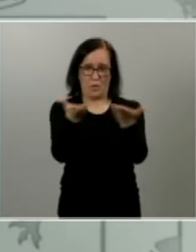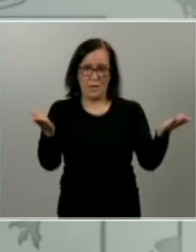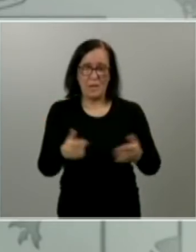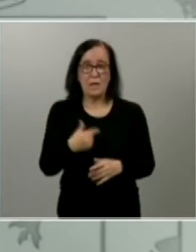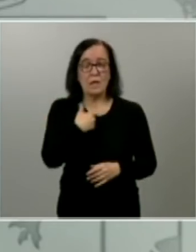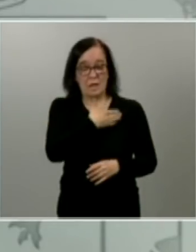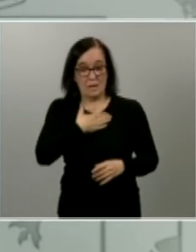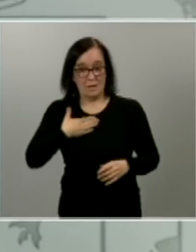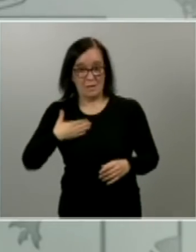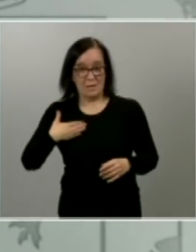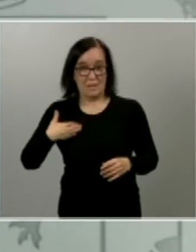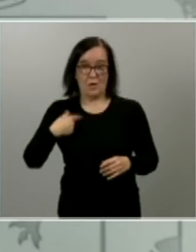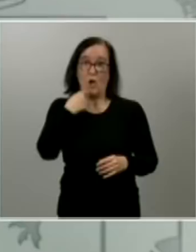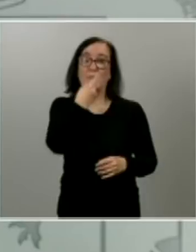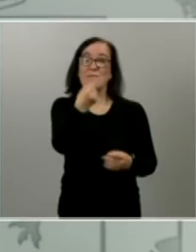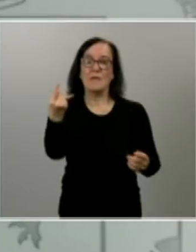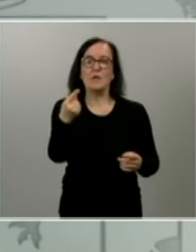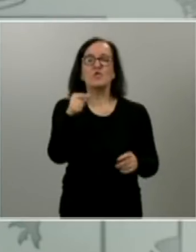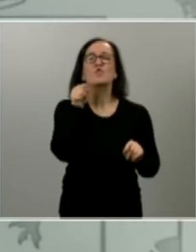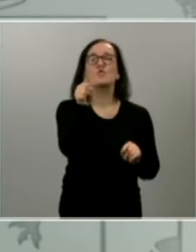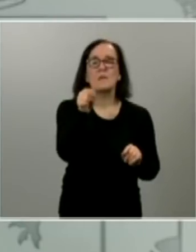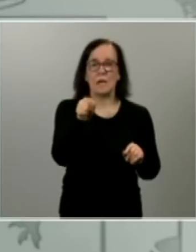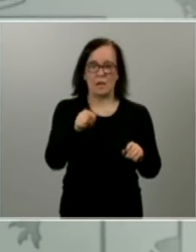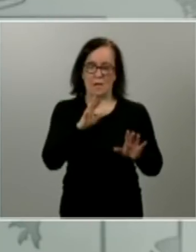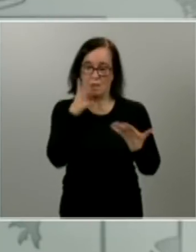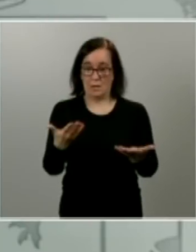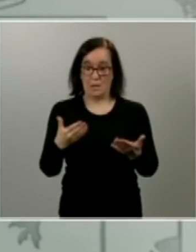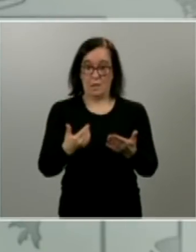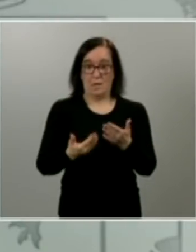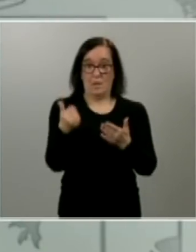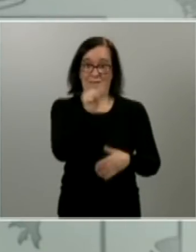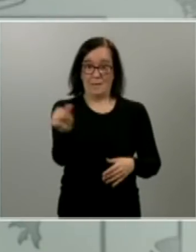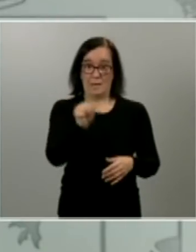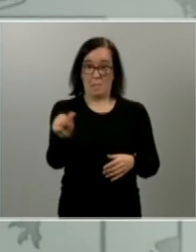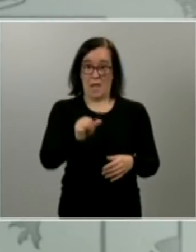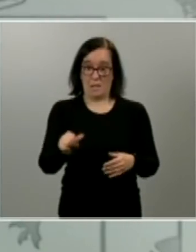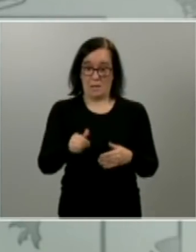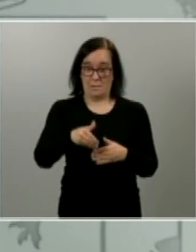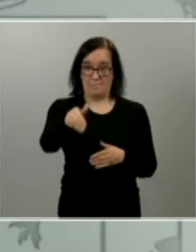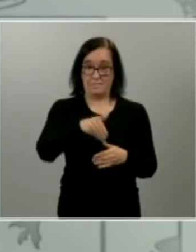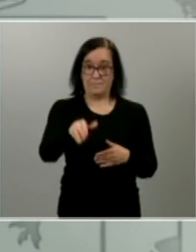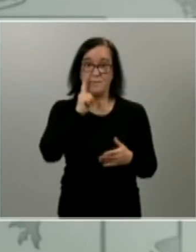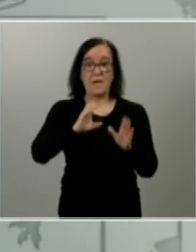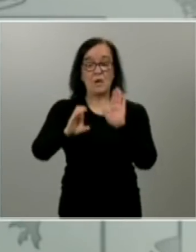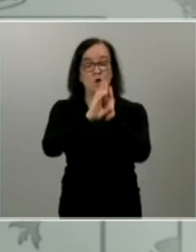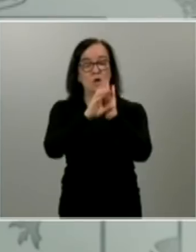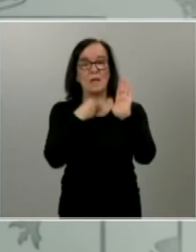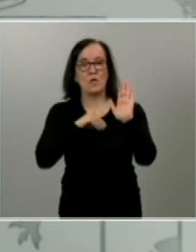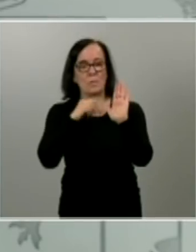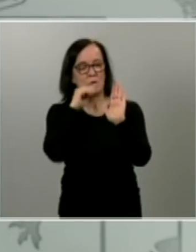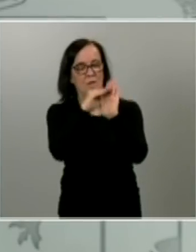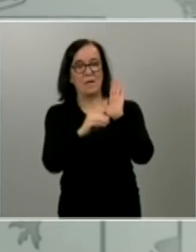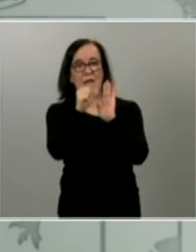permitís que os tutee a lo largo de las próximas semanas es que la constitución española cuando en su artículo